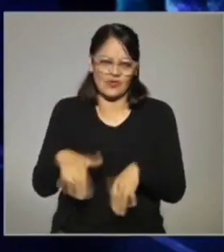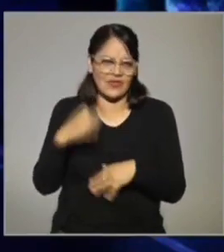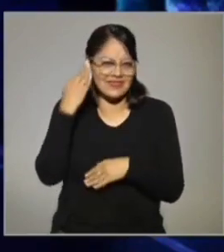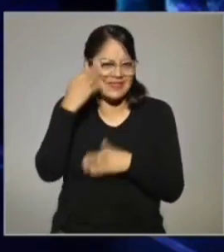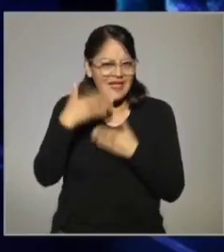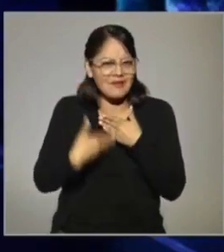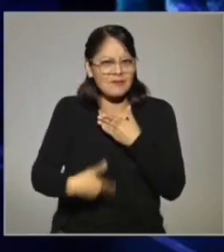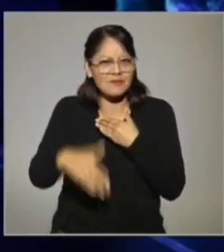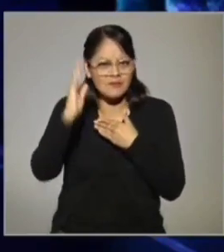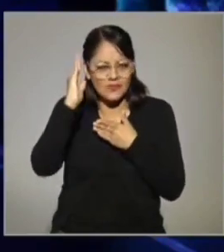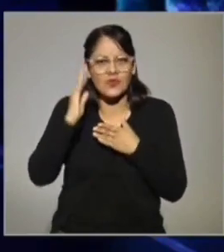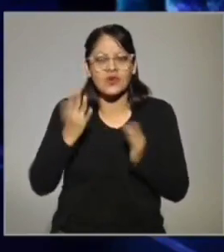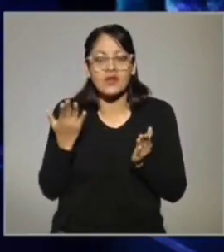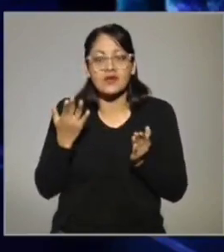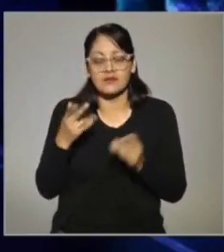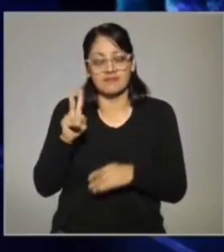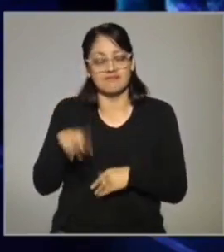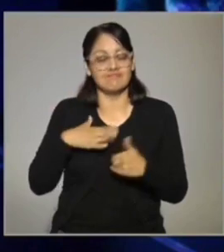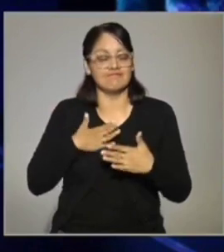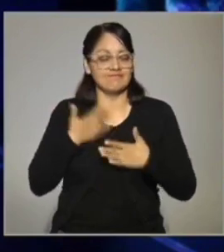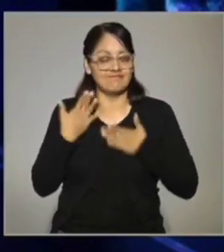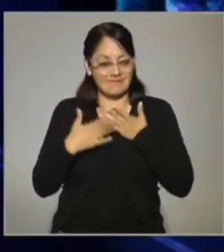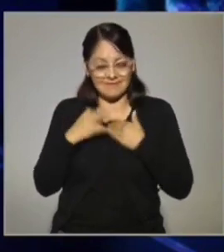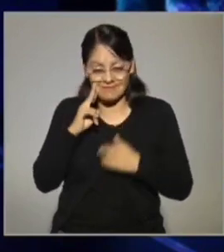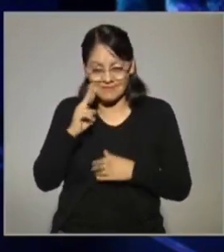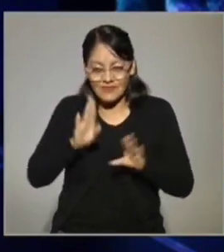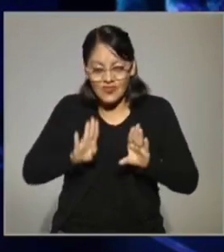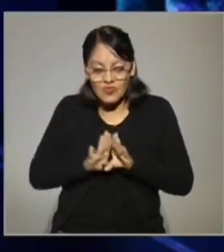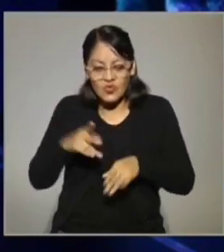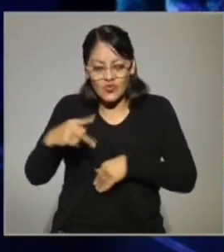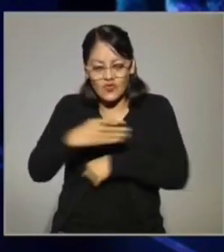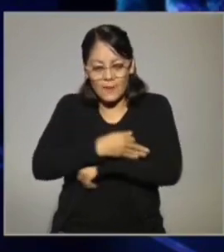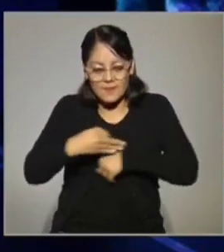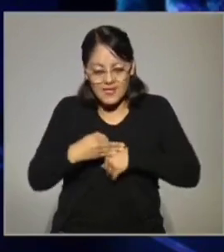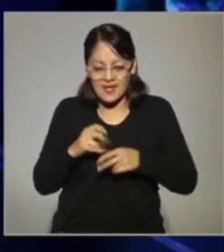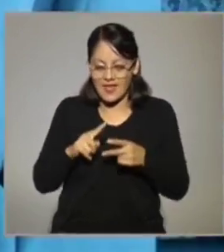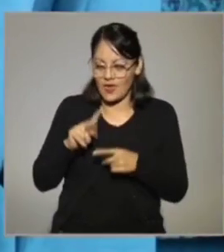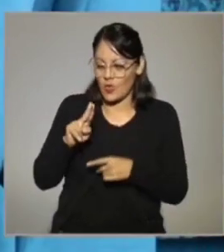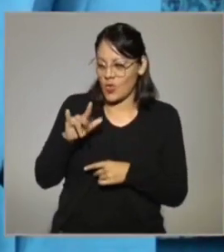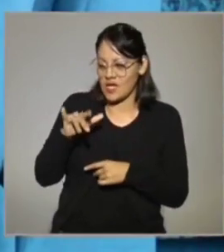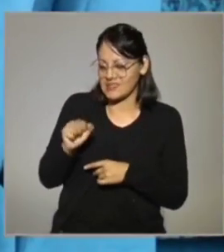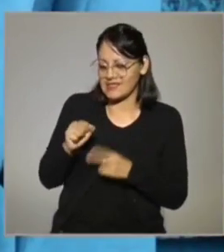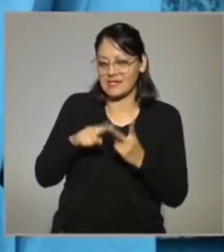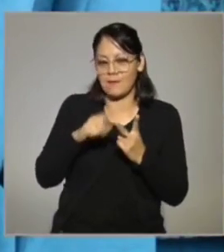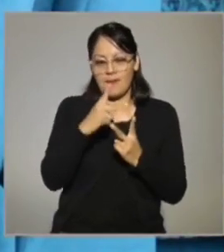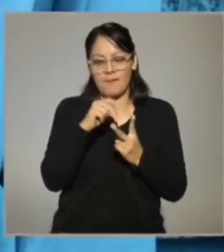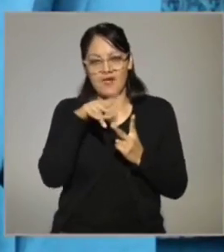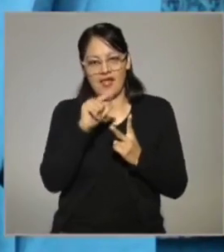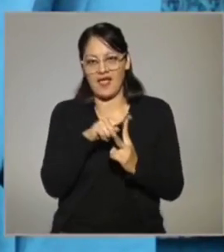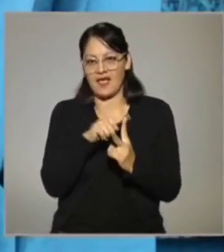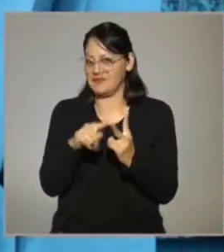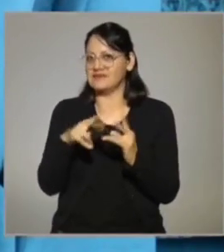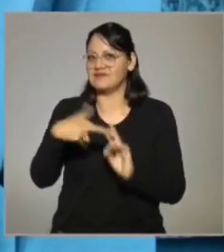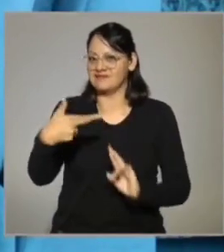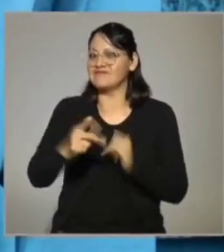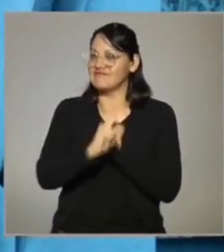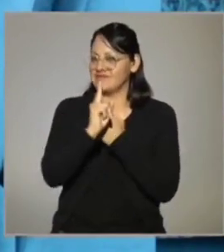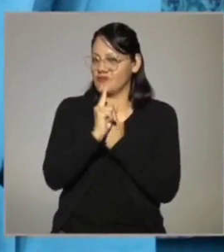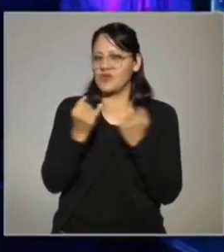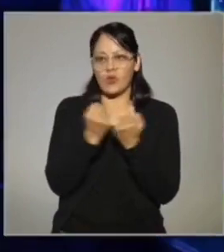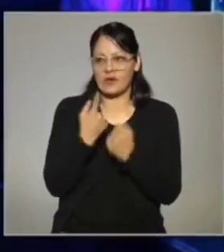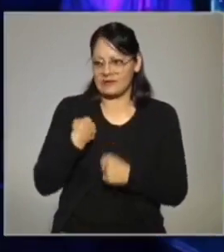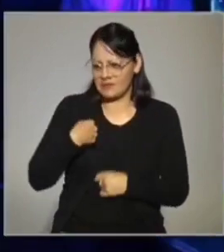tiempo. Entonces es muy divertido ver cómo tanto Pamela como Ulises tienen conflictos con su relación y con ellos mismos también.